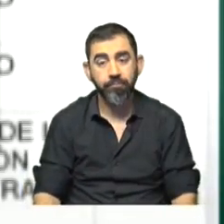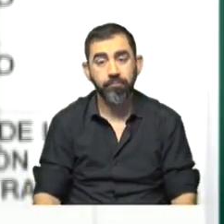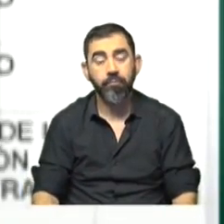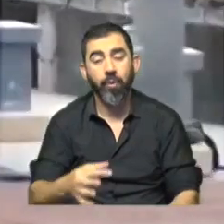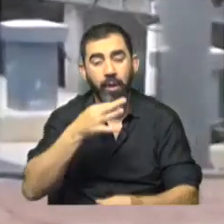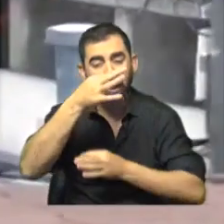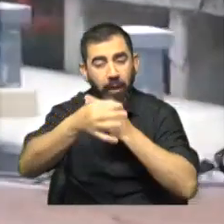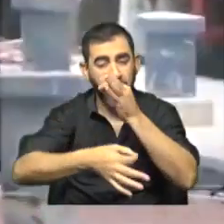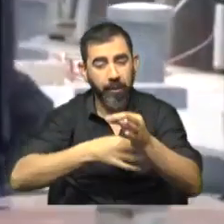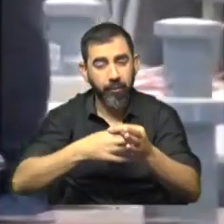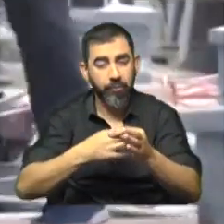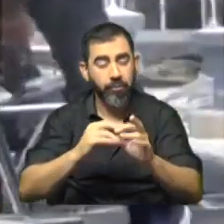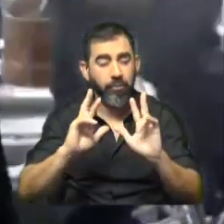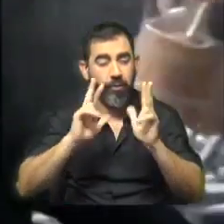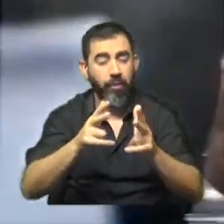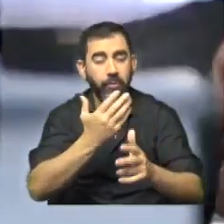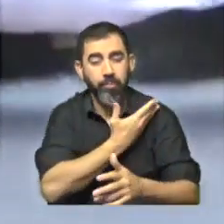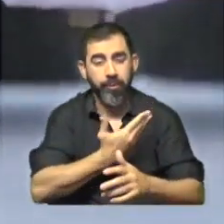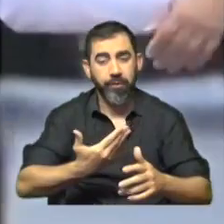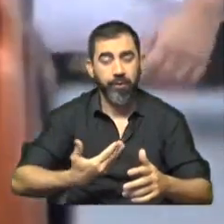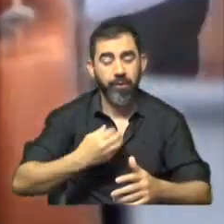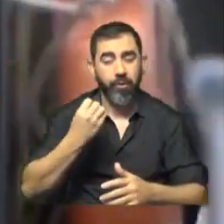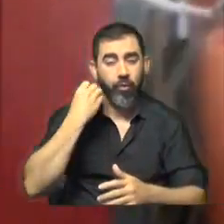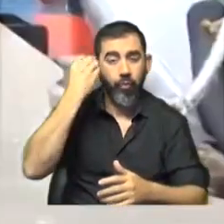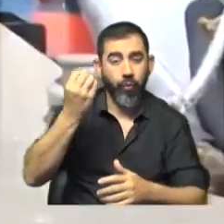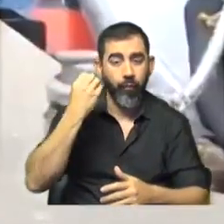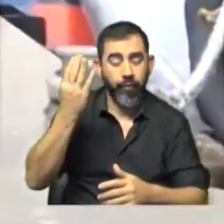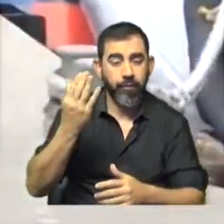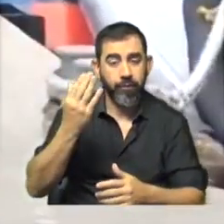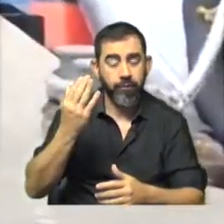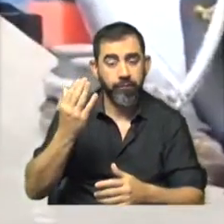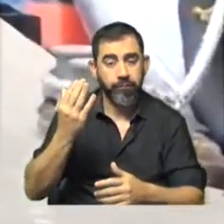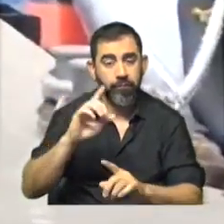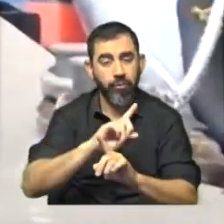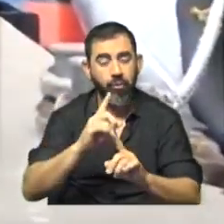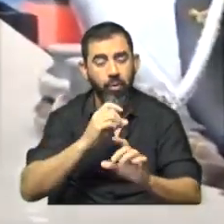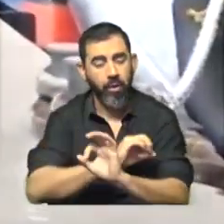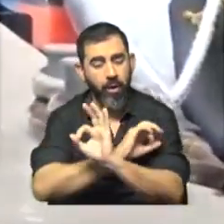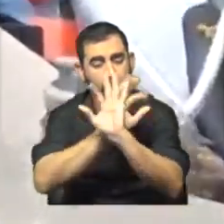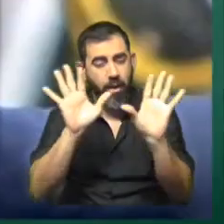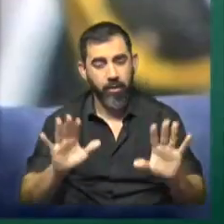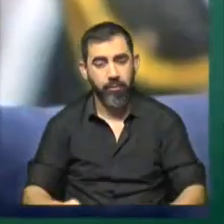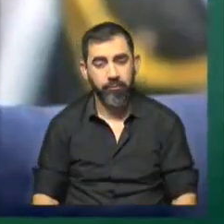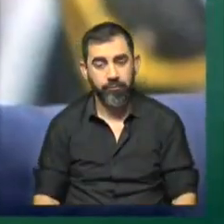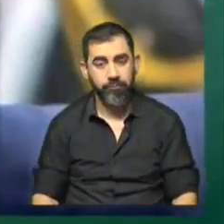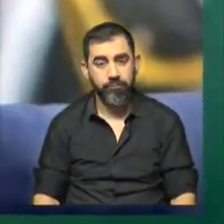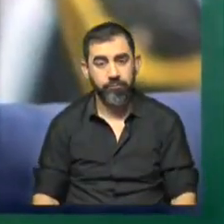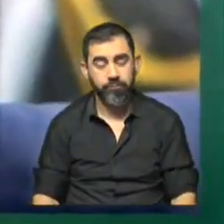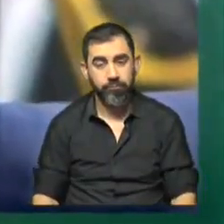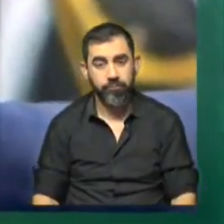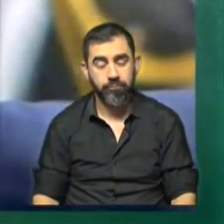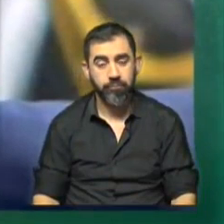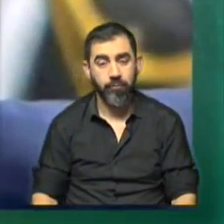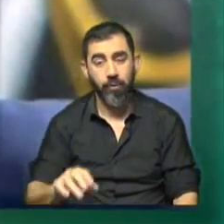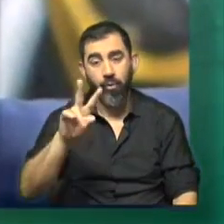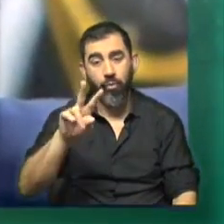explicaciones y valoraciones del presidente en conferencia de prensa de ayer sobre Astesiano no son claras. Te diría dos